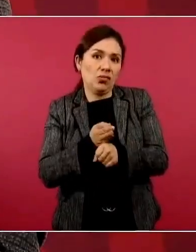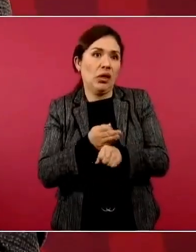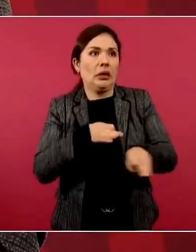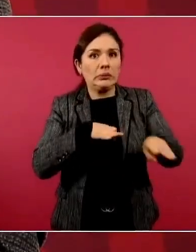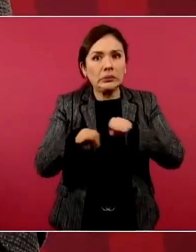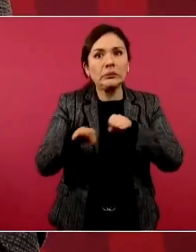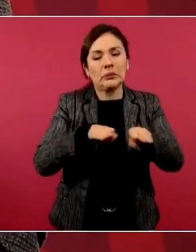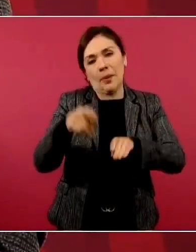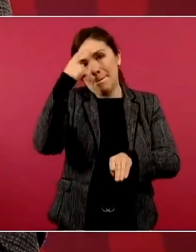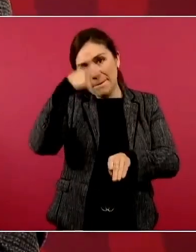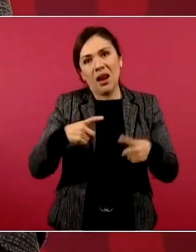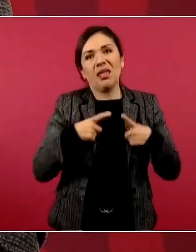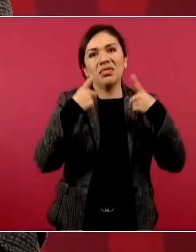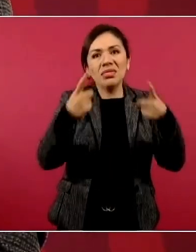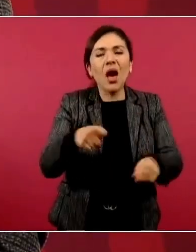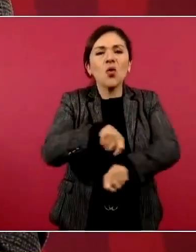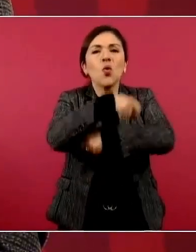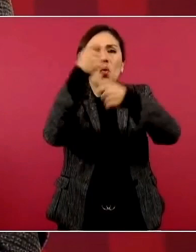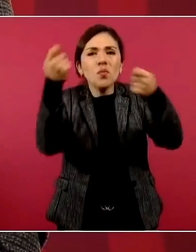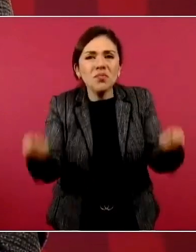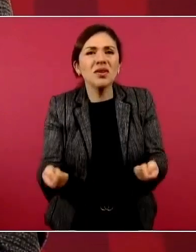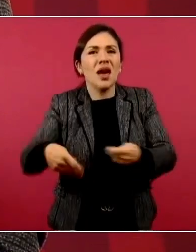entregando cobijas,